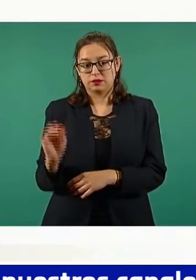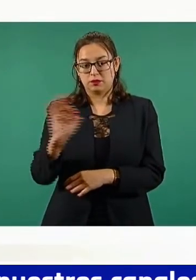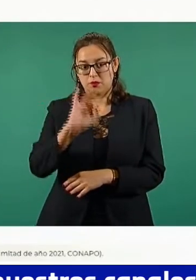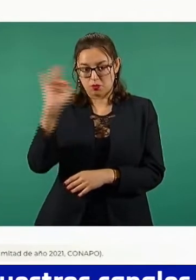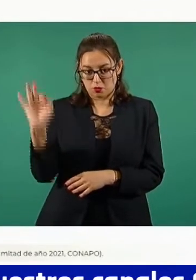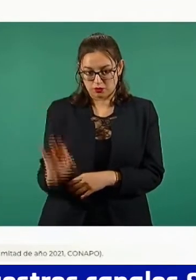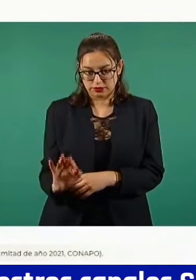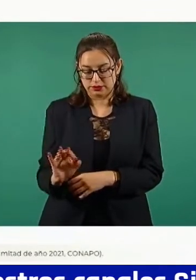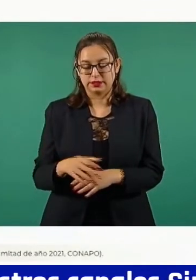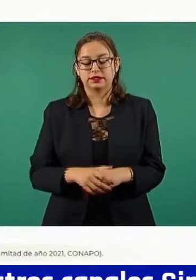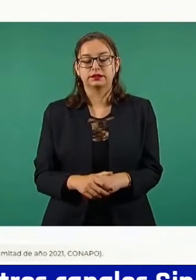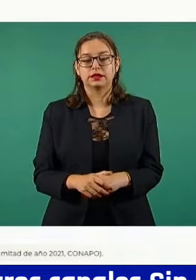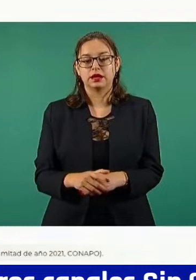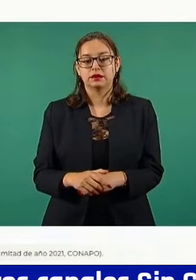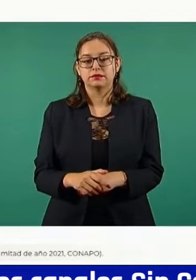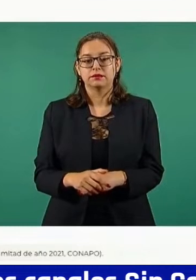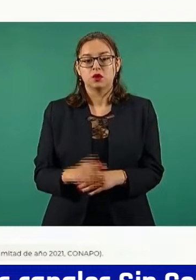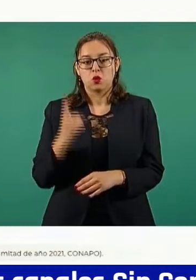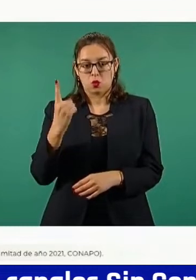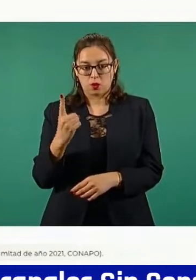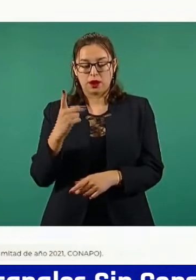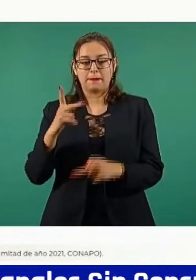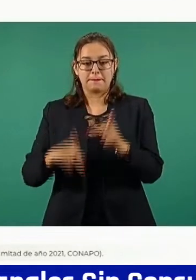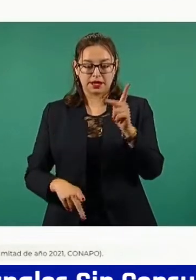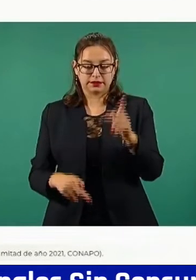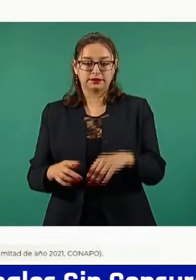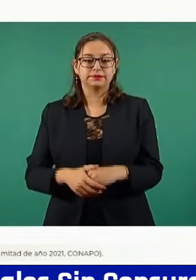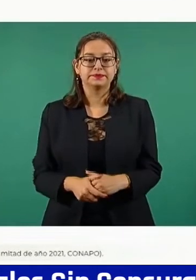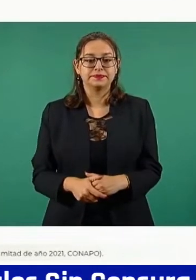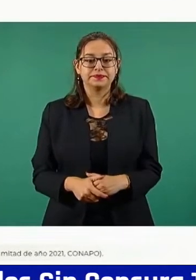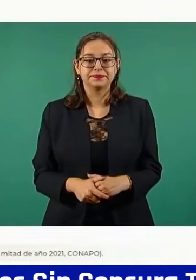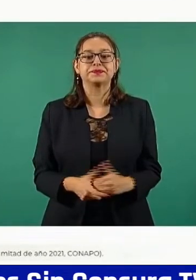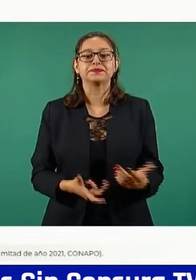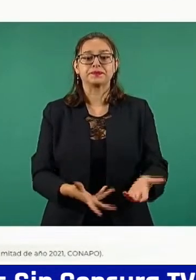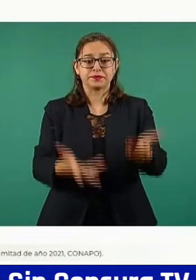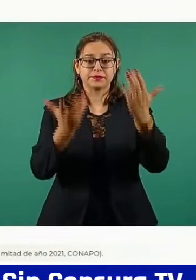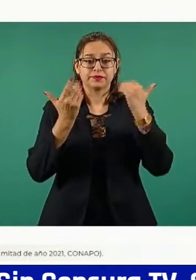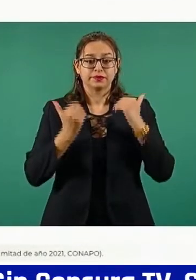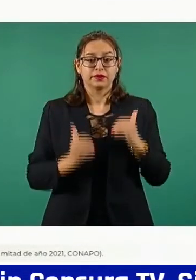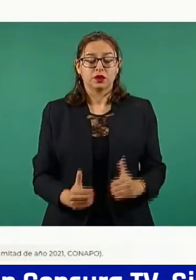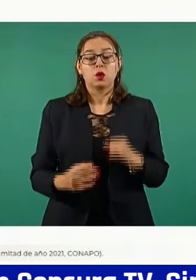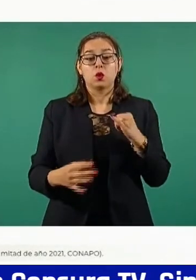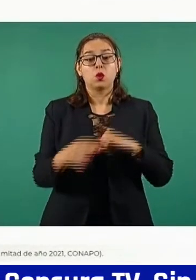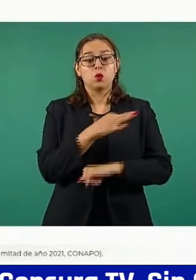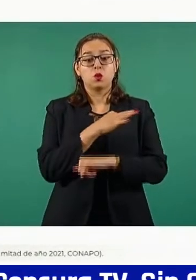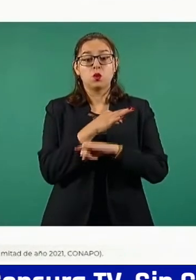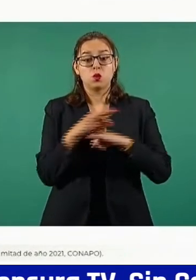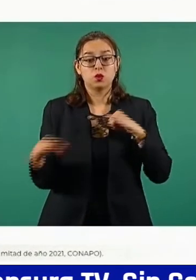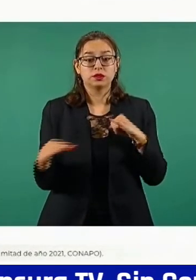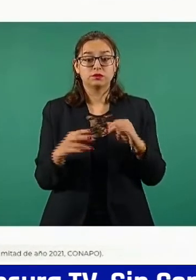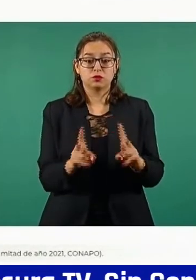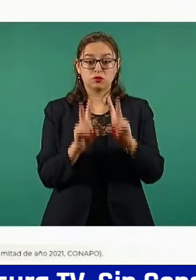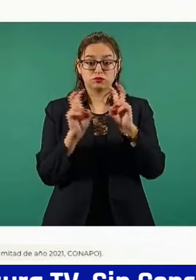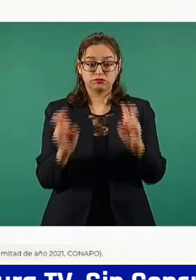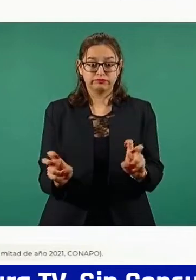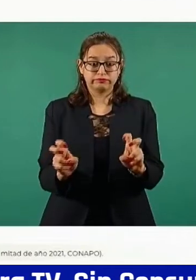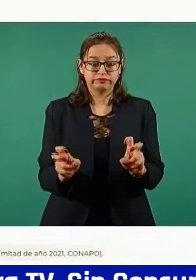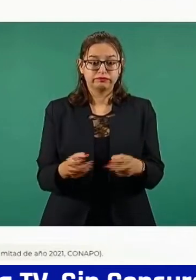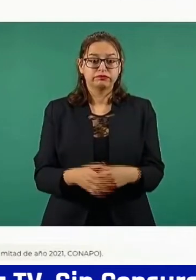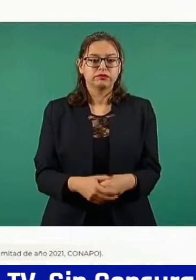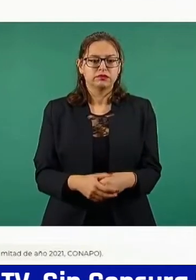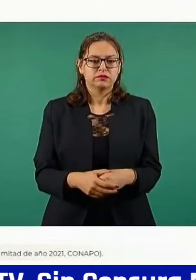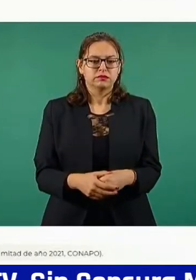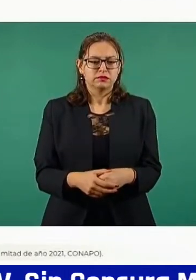están ya protegidas contra el COVID-19. Y por último tenemos el avance en la recepción de